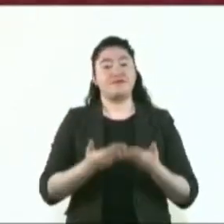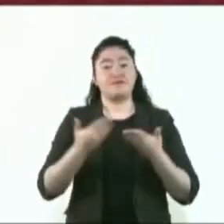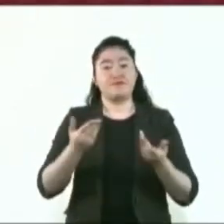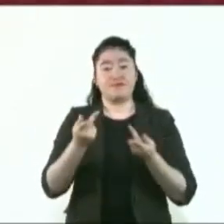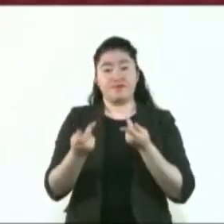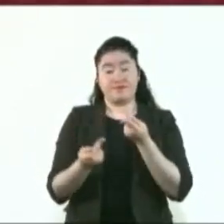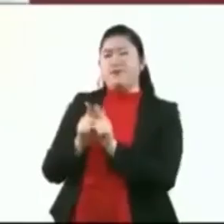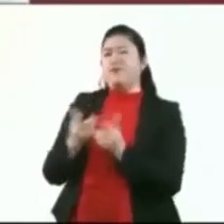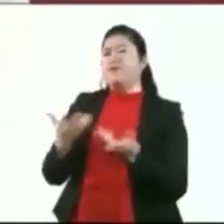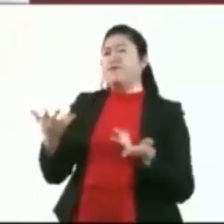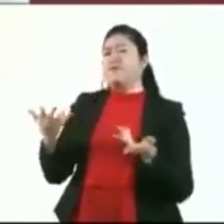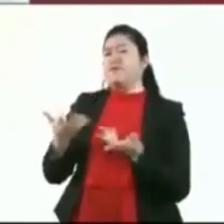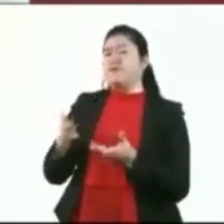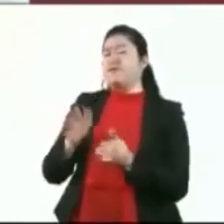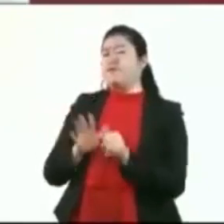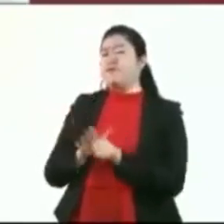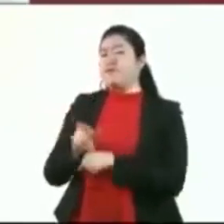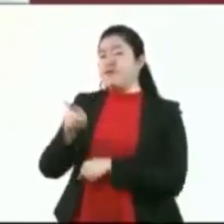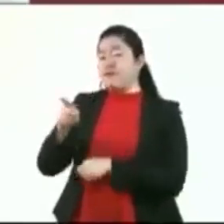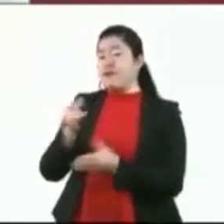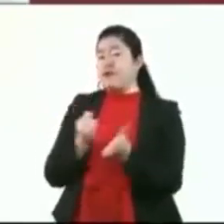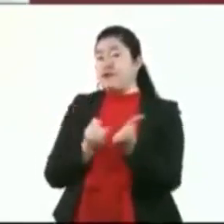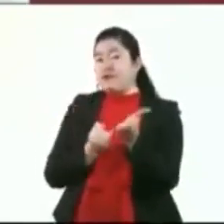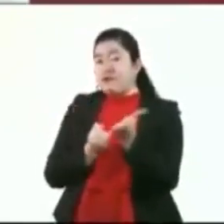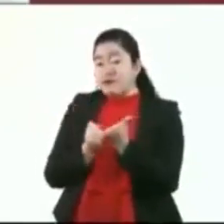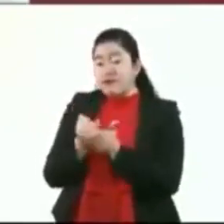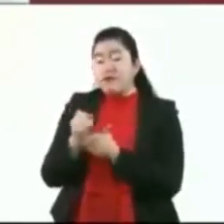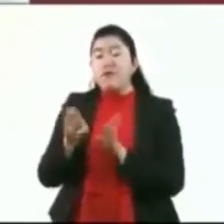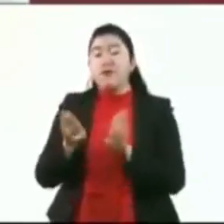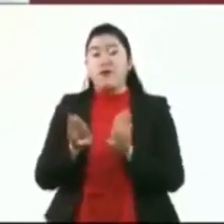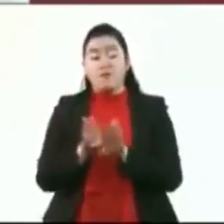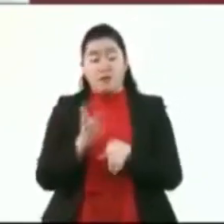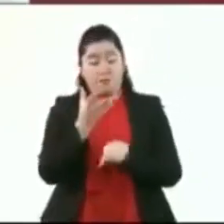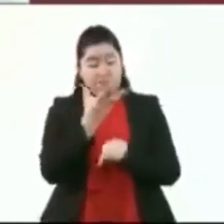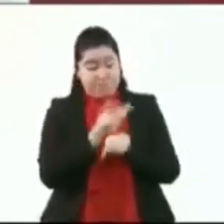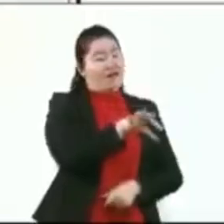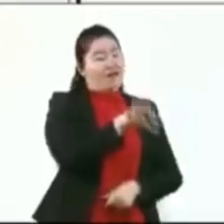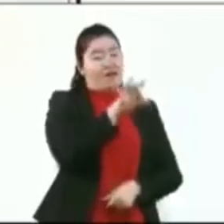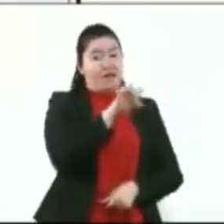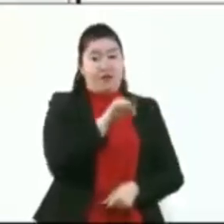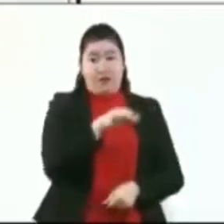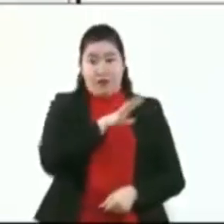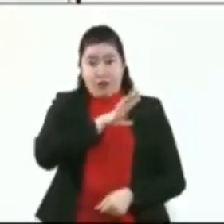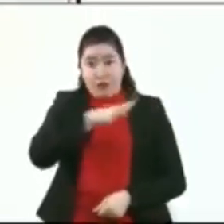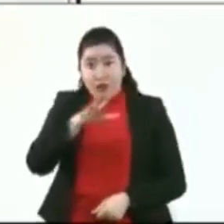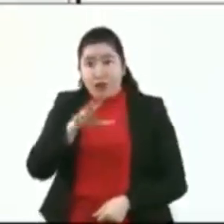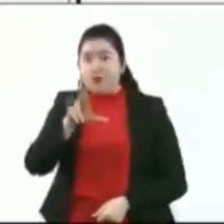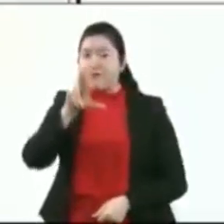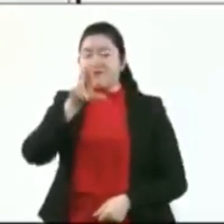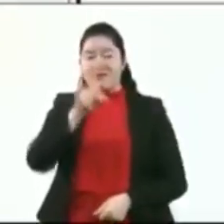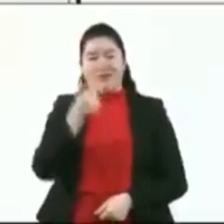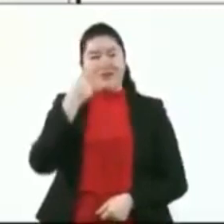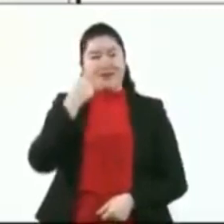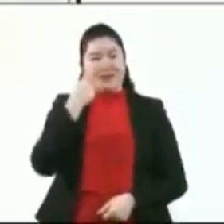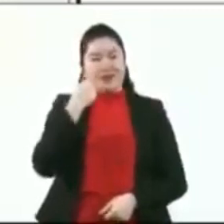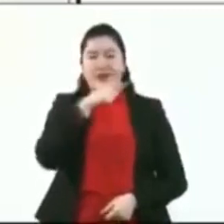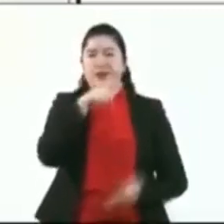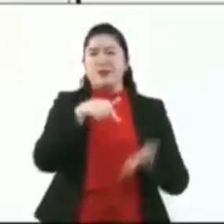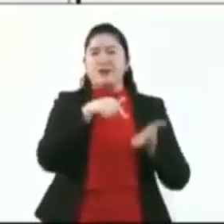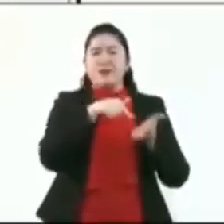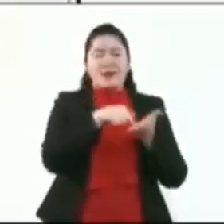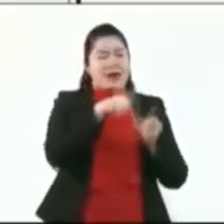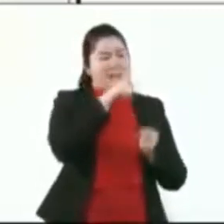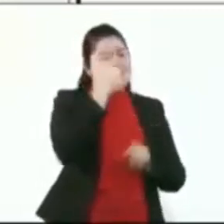Obras y Servicios, Jesús Esteva, dio a conocer que investigadores de la Universidad Autónoma de Nuevo León encontraron 21